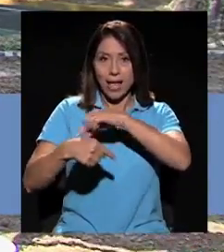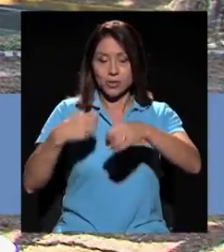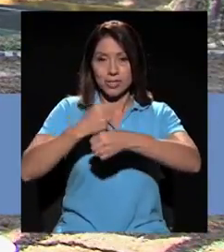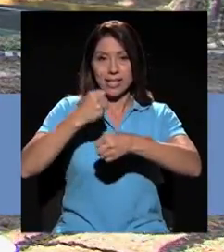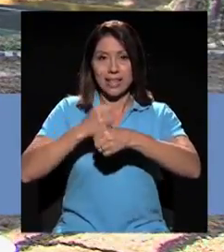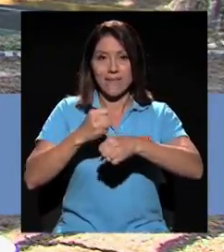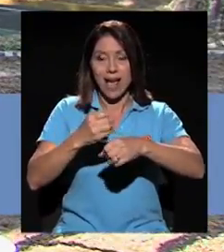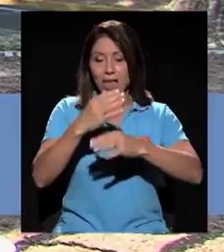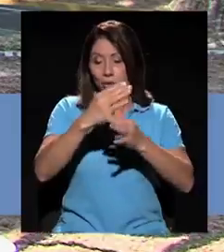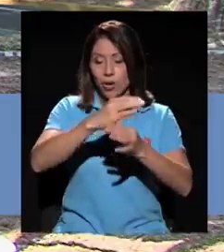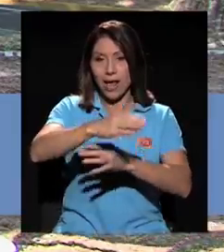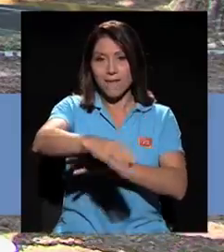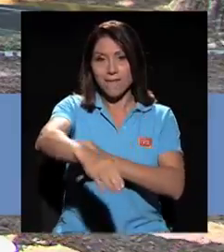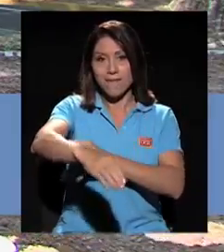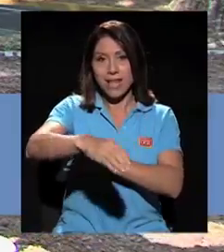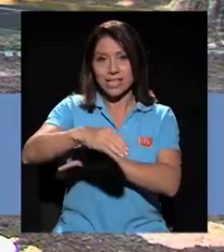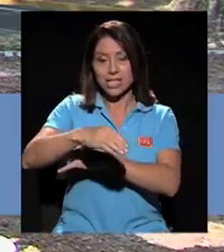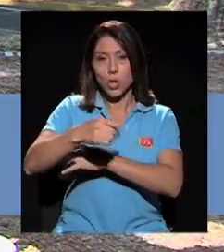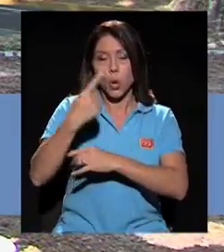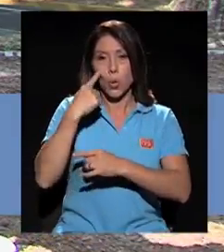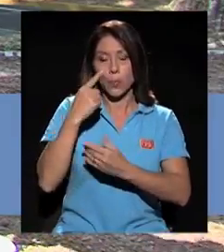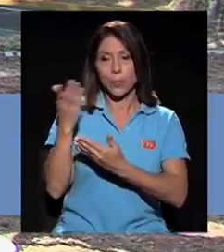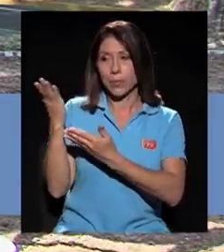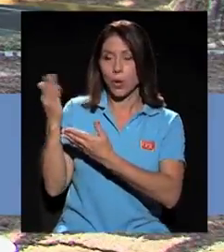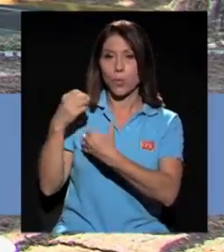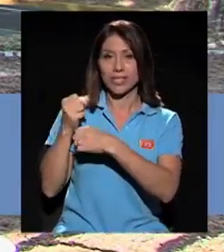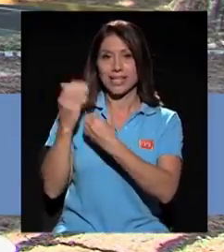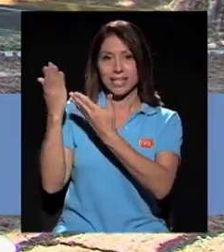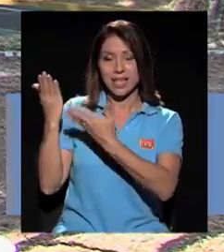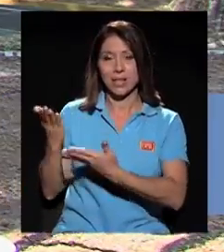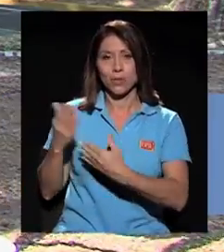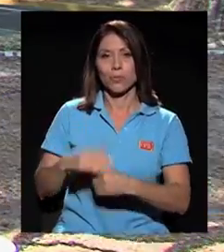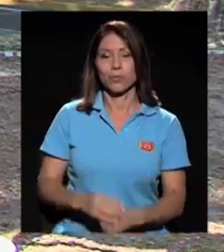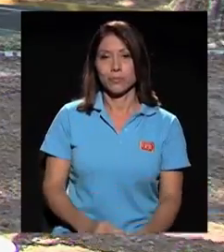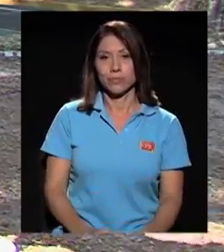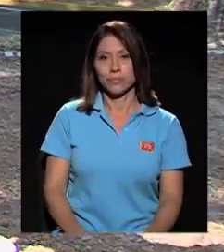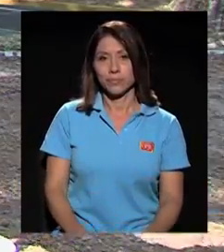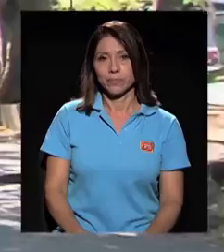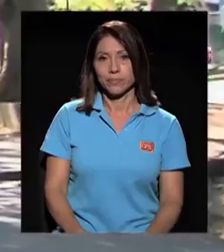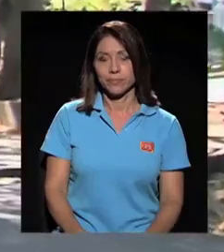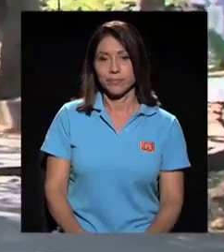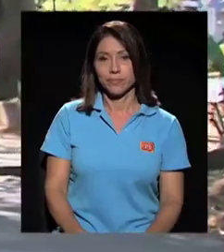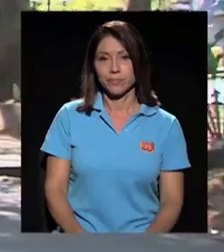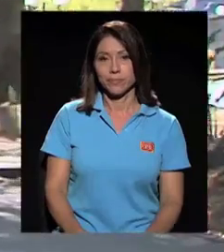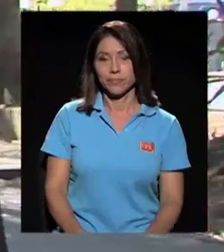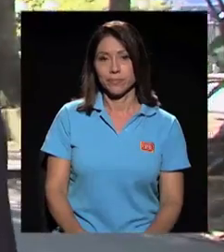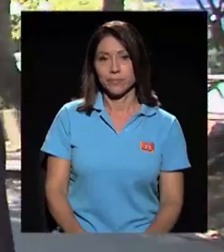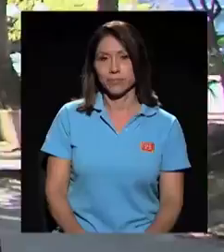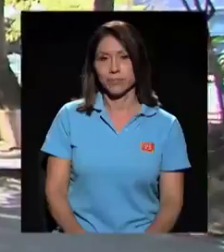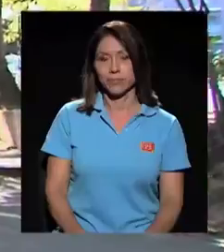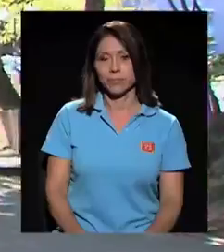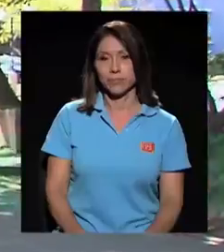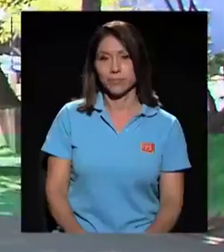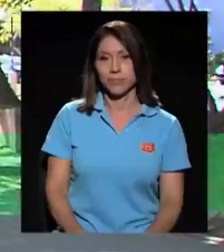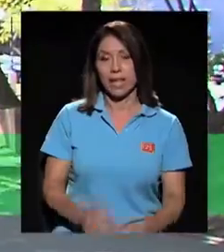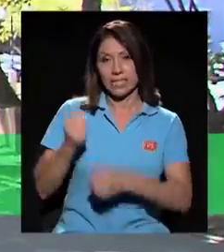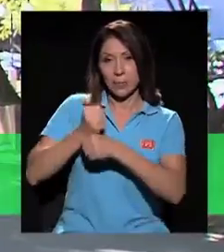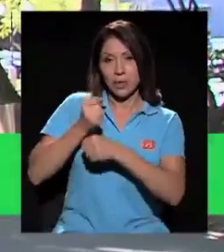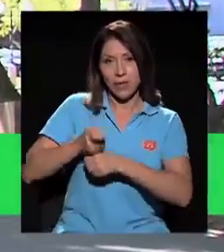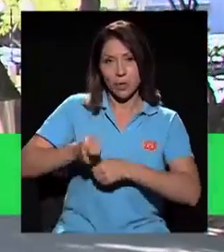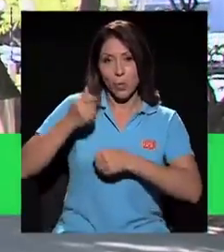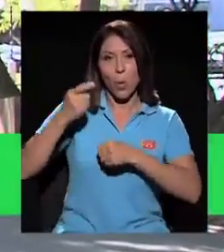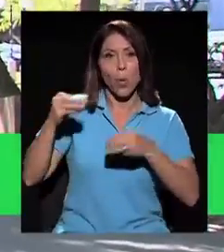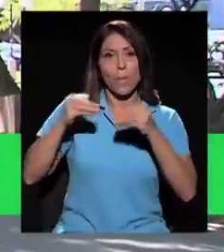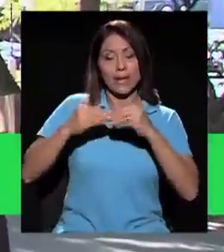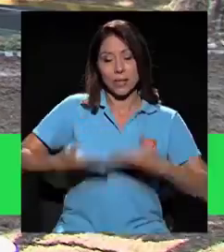importante que en la flexión de brazos los codos vayan lo más atrás posible. La cabeza siempre al frente. Aquí estamos trabajando un poco la parte del tren